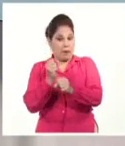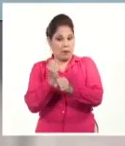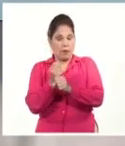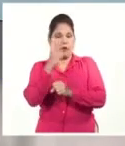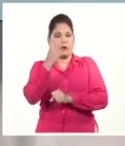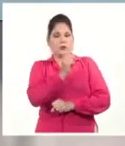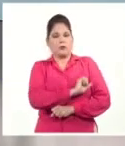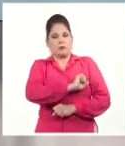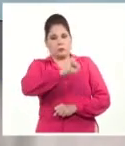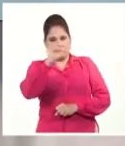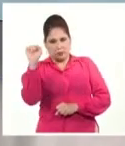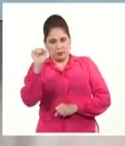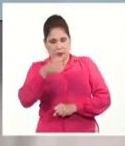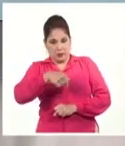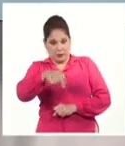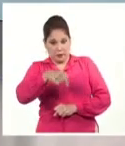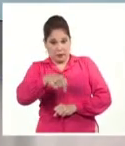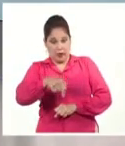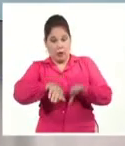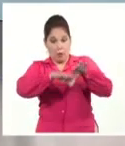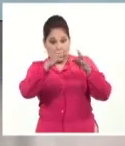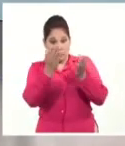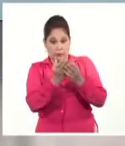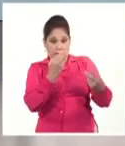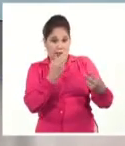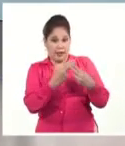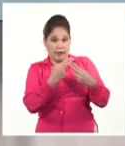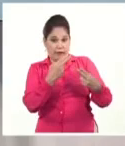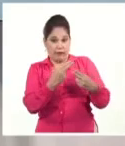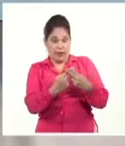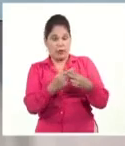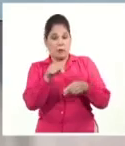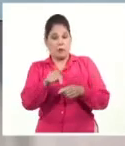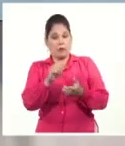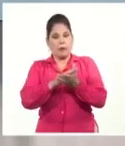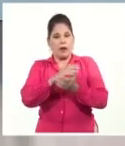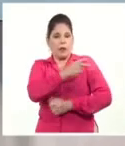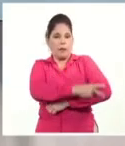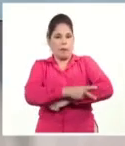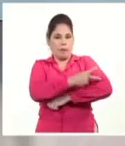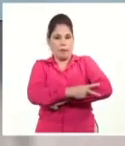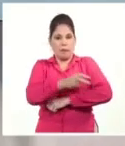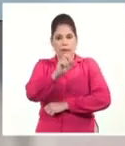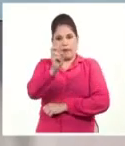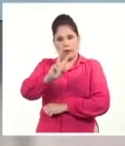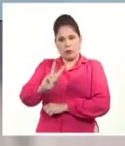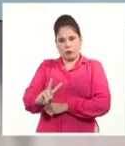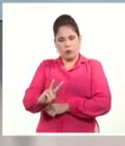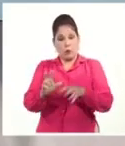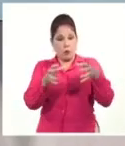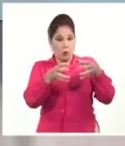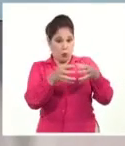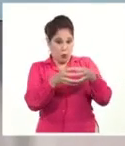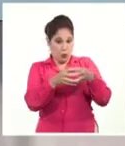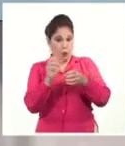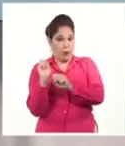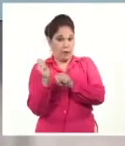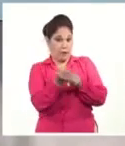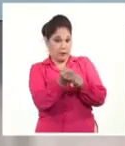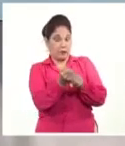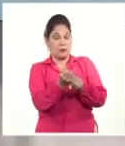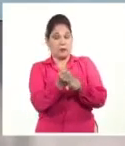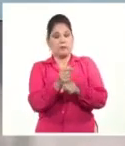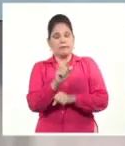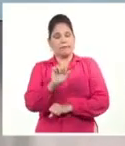segunda victoria en el premundial que tiene por sede el estado de La Guaira en Venezuela. El elenco de nuestro país noqueó esta mañana